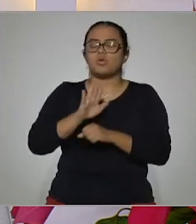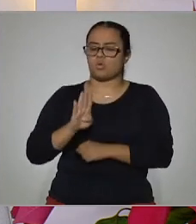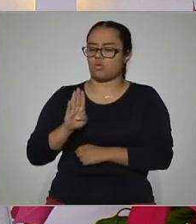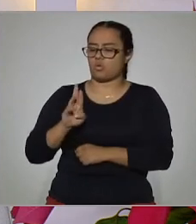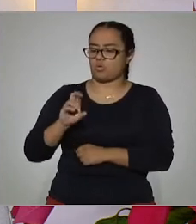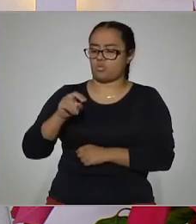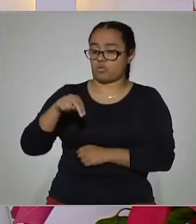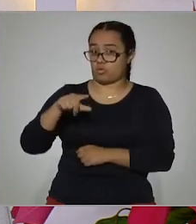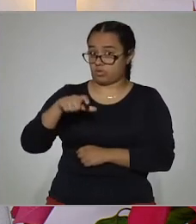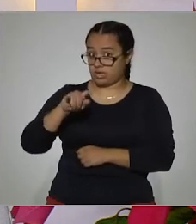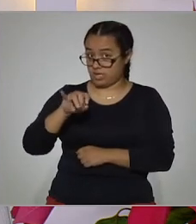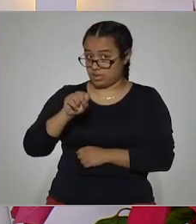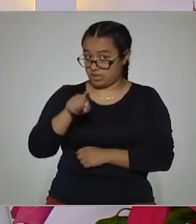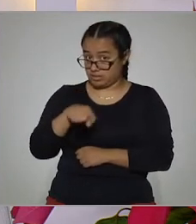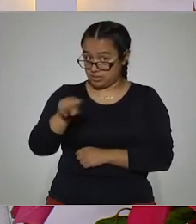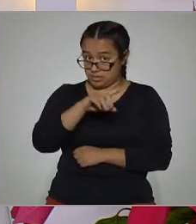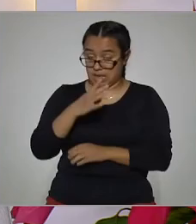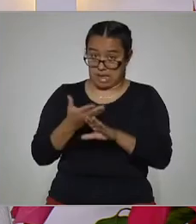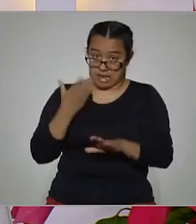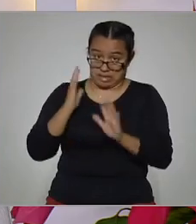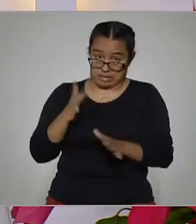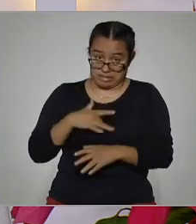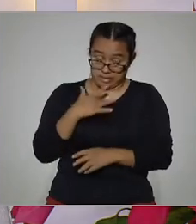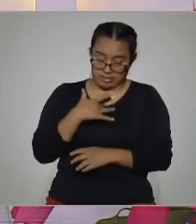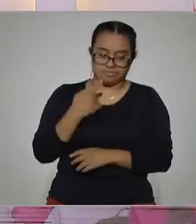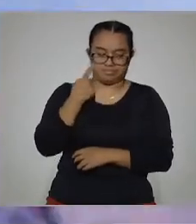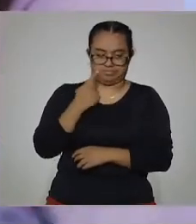padecer esta enfermedad? Vea.